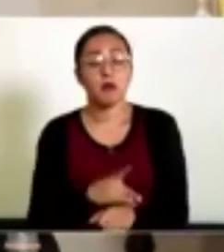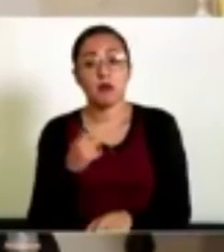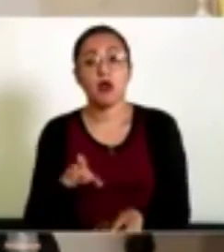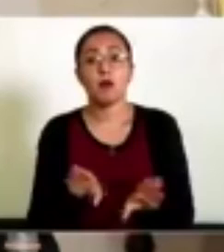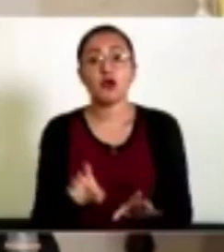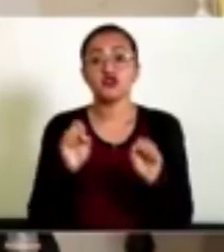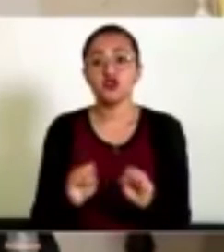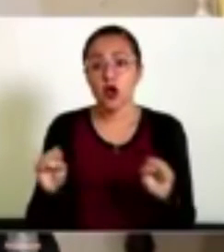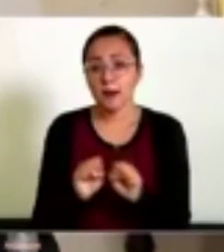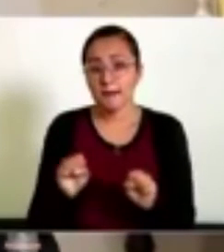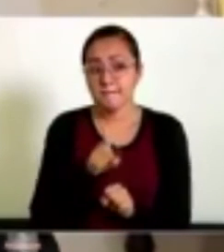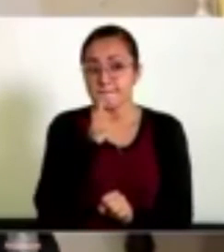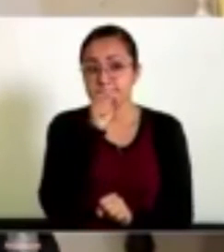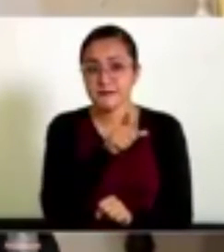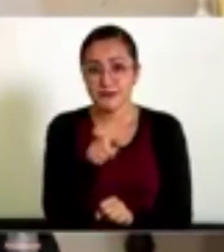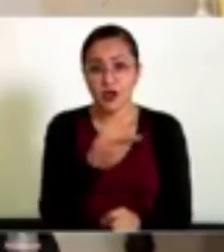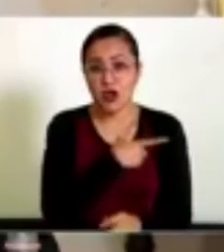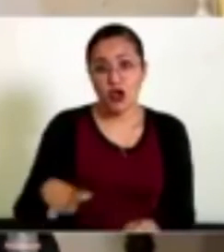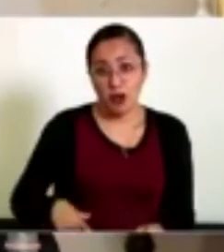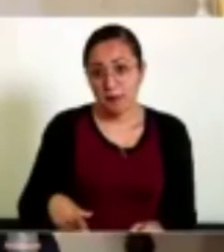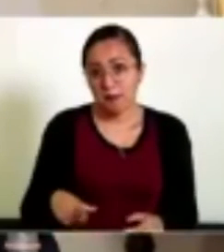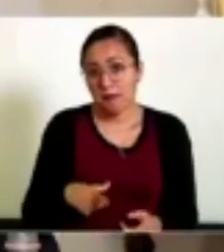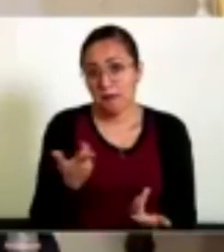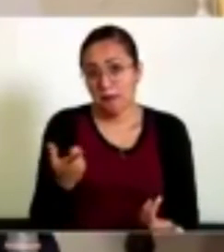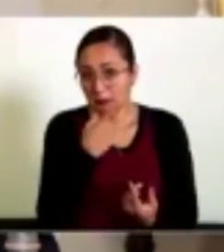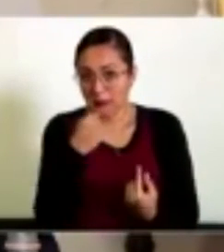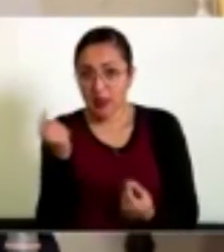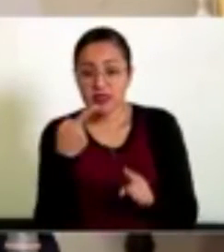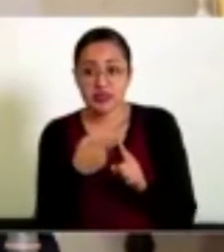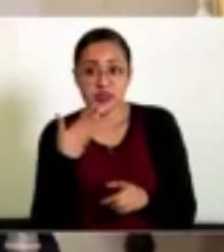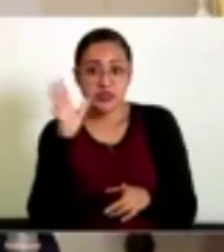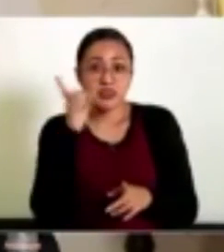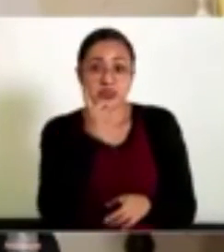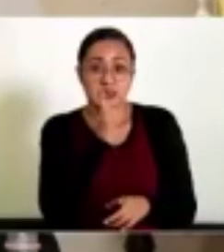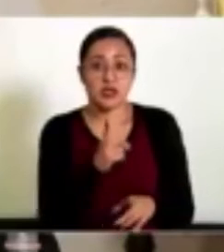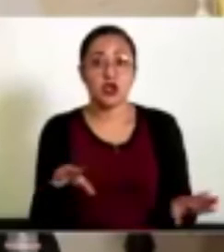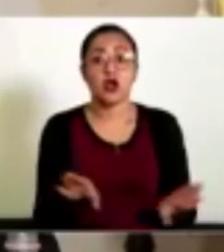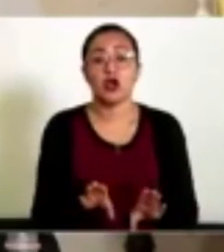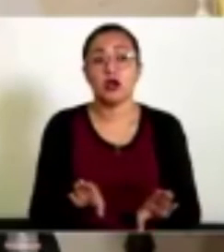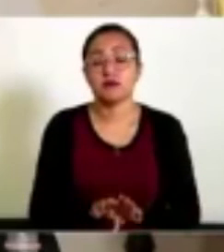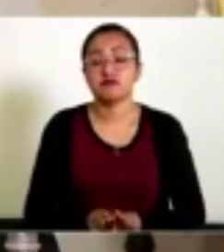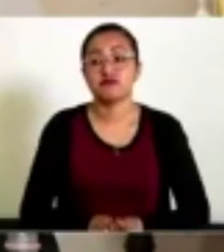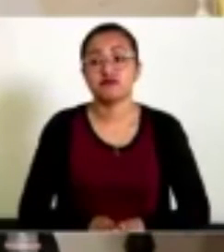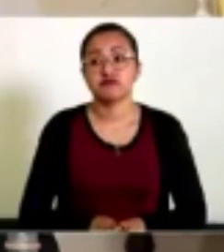sobrinos, sobrinos de alguien que dice que se